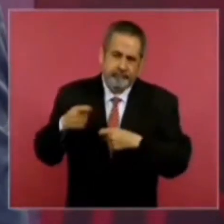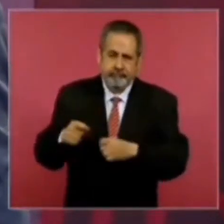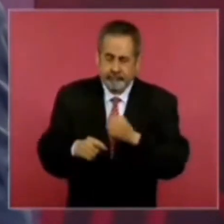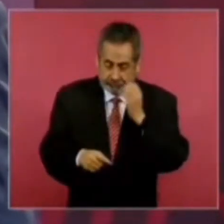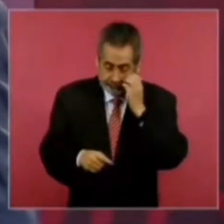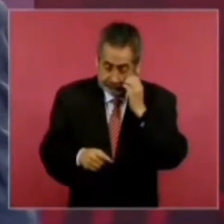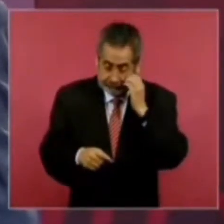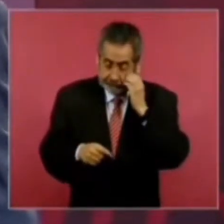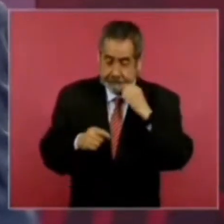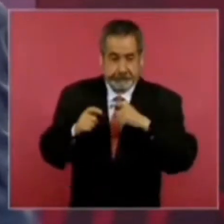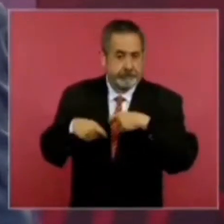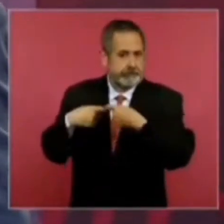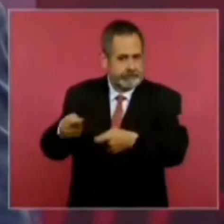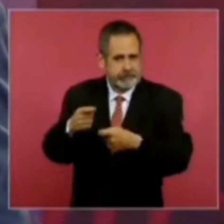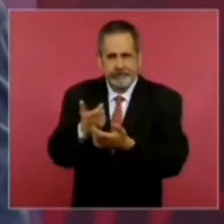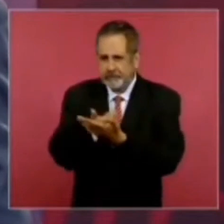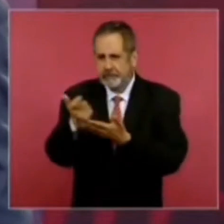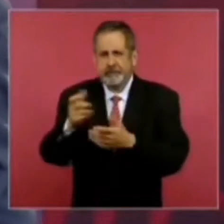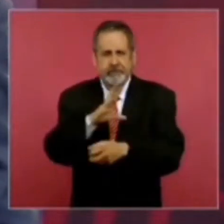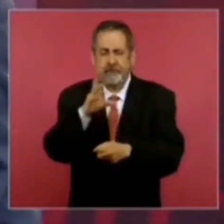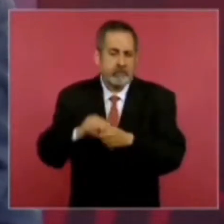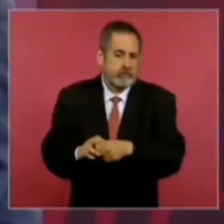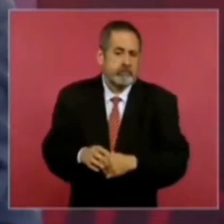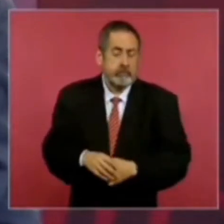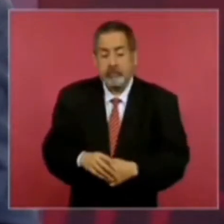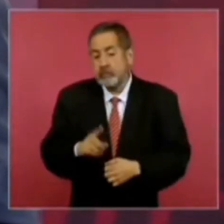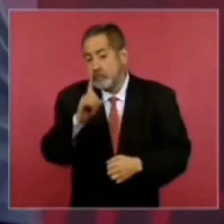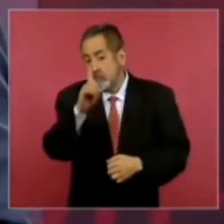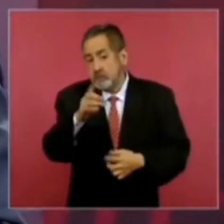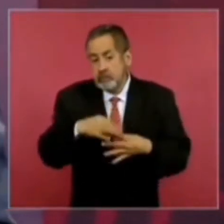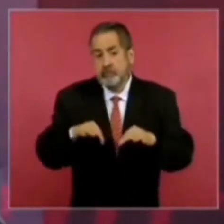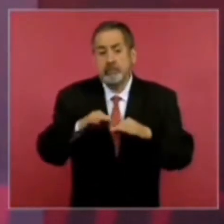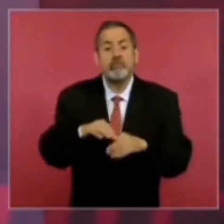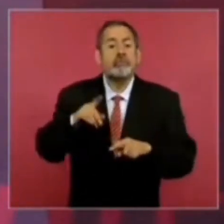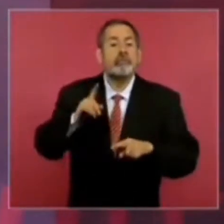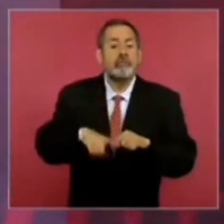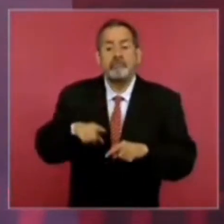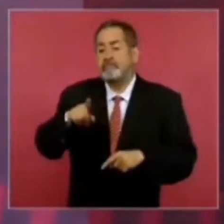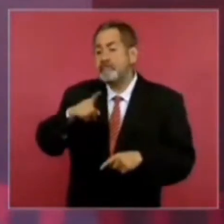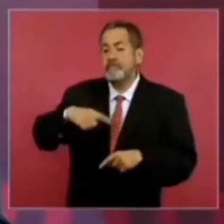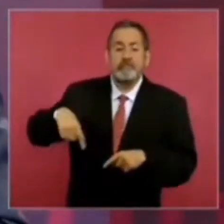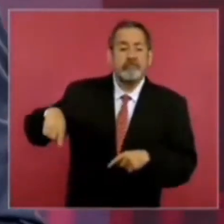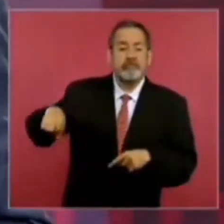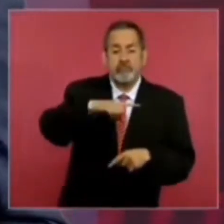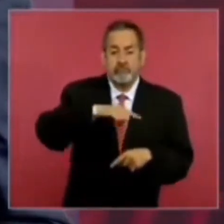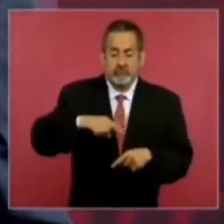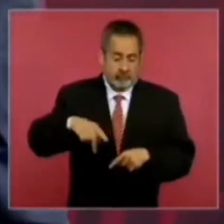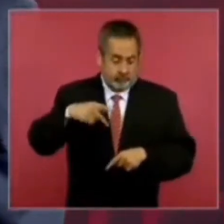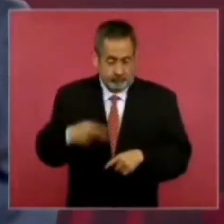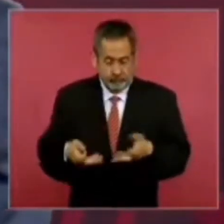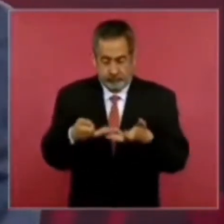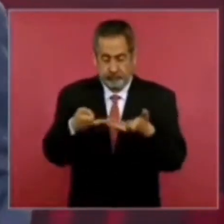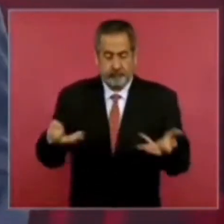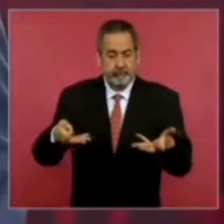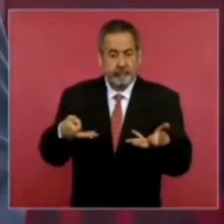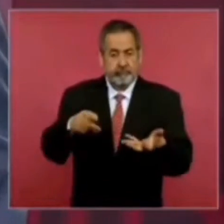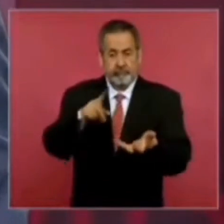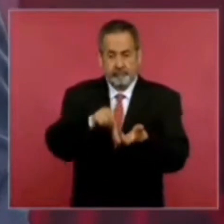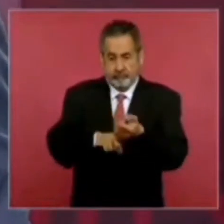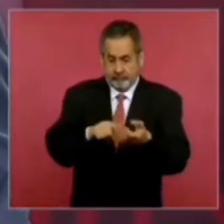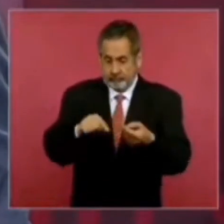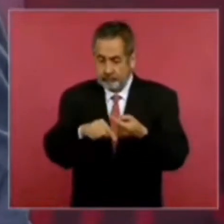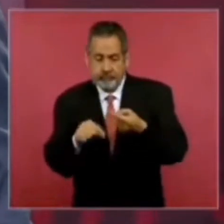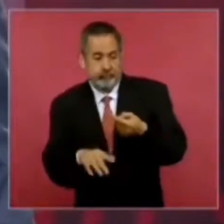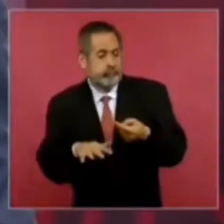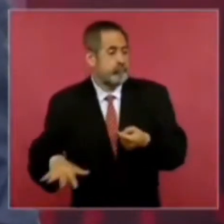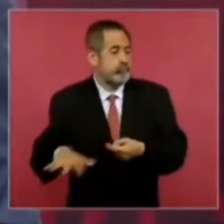prestaciones, y algo que fue muy importante, el dominio de la Nación sobre los recursos naturales,